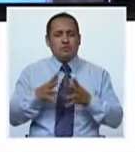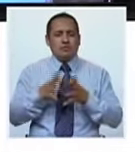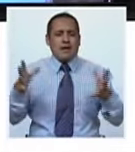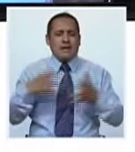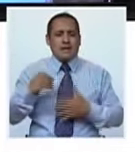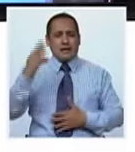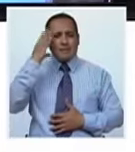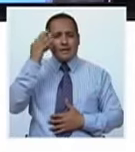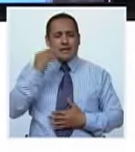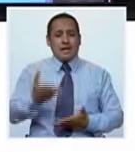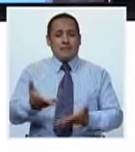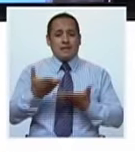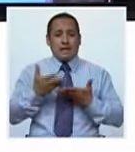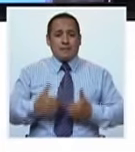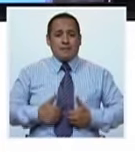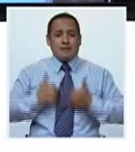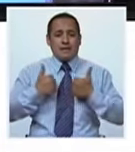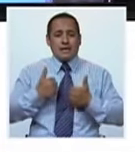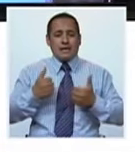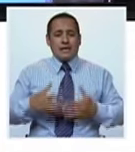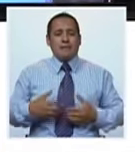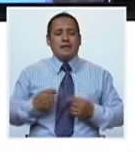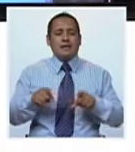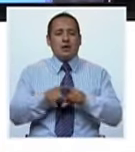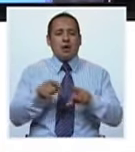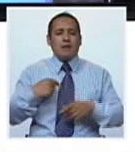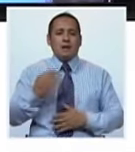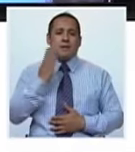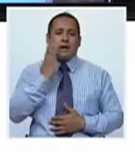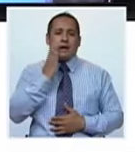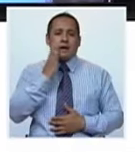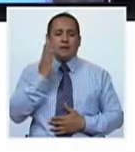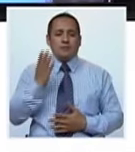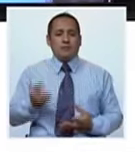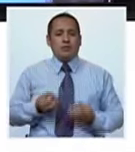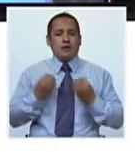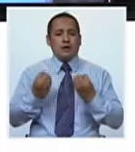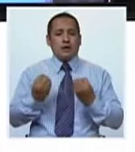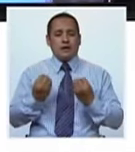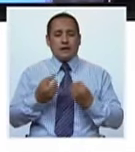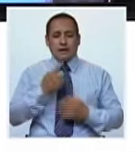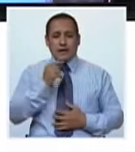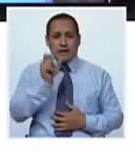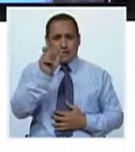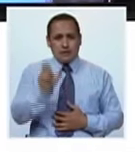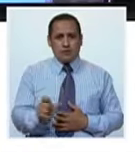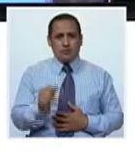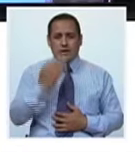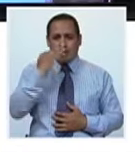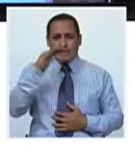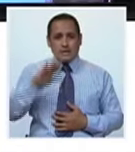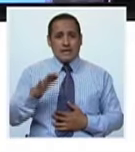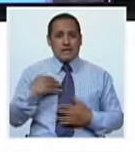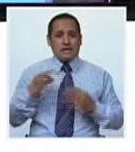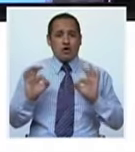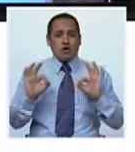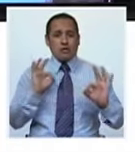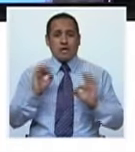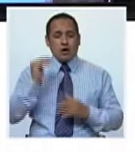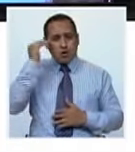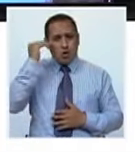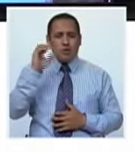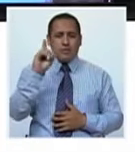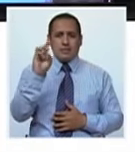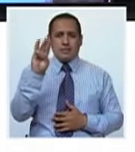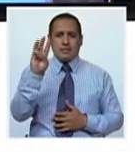yo creo que mi mayor experiencia que me ha dado Alejandra es experiencia de madre, ¿no? De madre de una niña, ahora señorita,